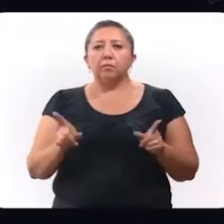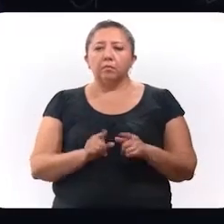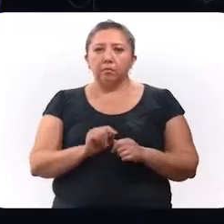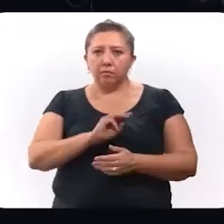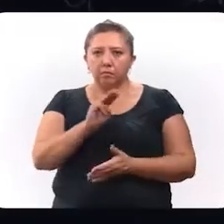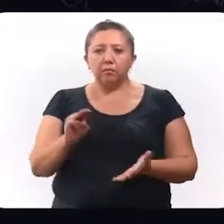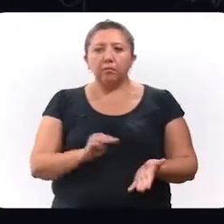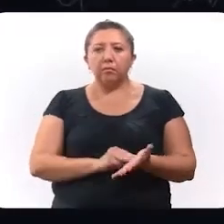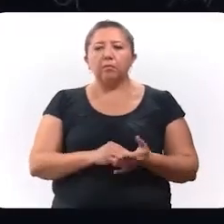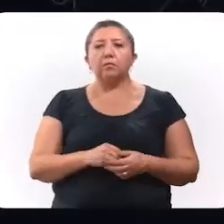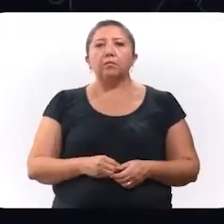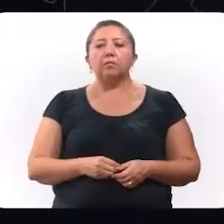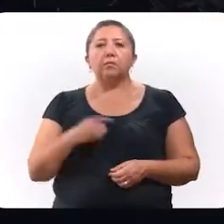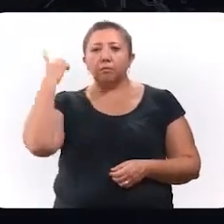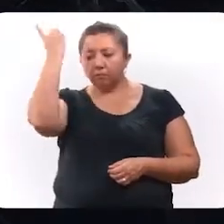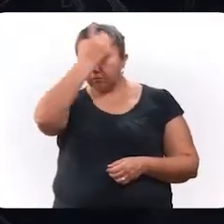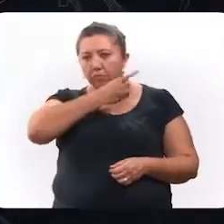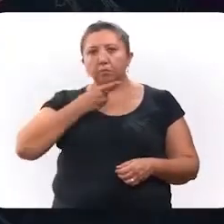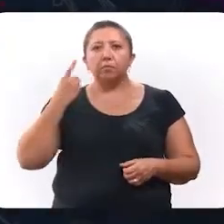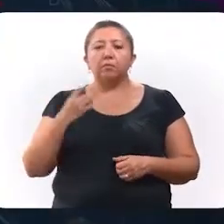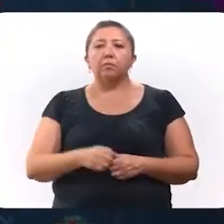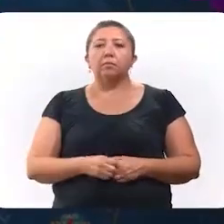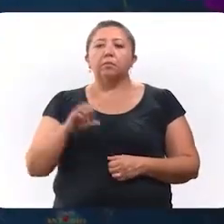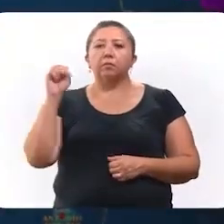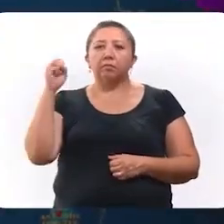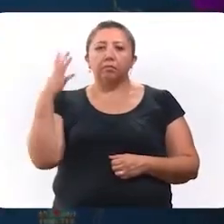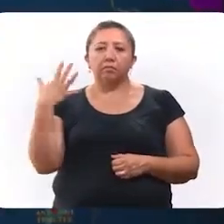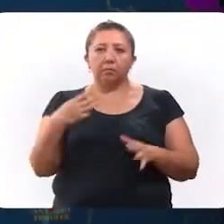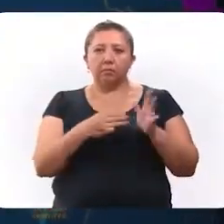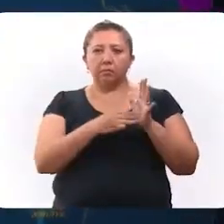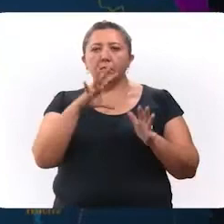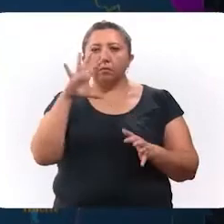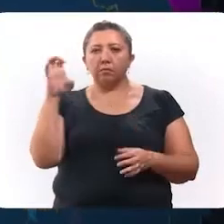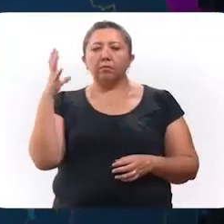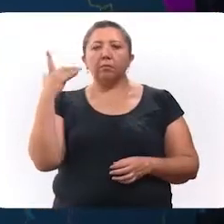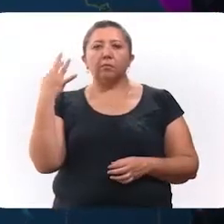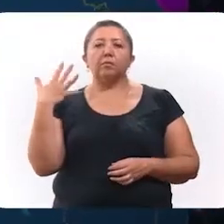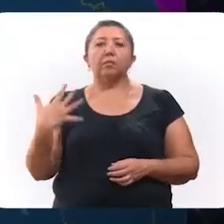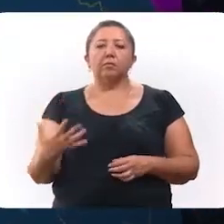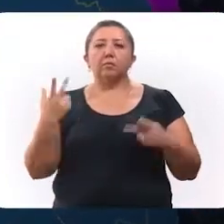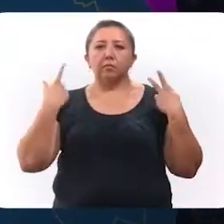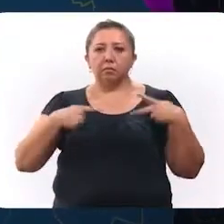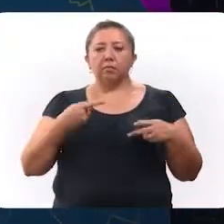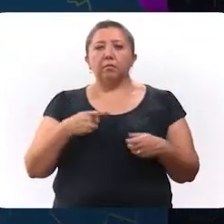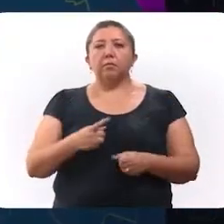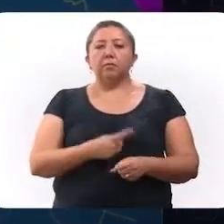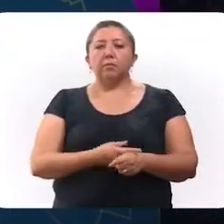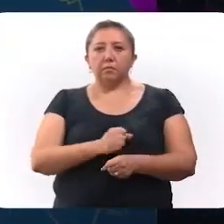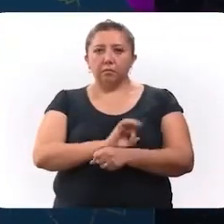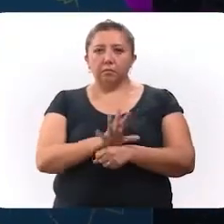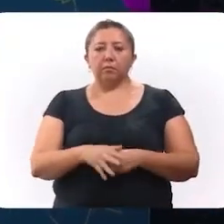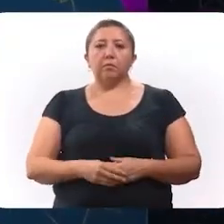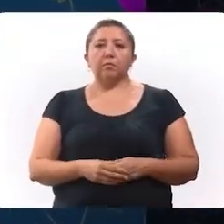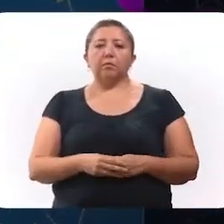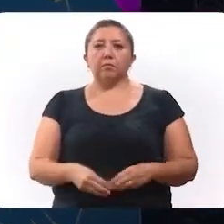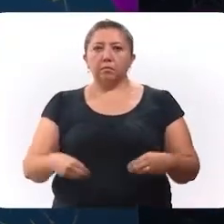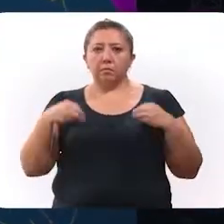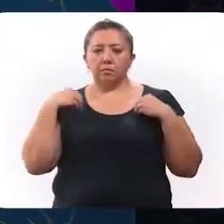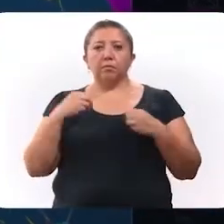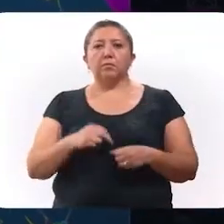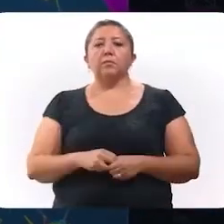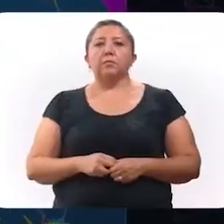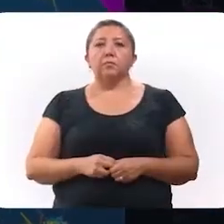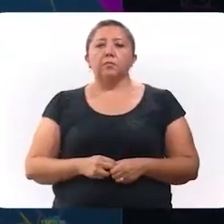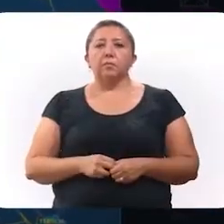Específicamente, en Mérida se han diagnosticado 65,555 personas contagiadas de coronavirus que